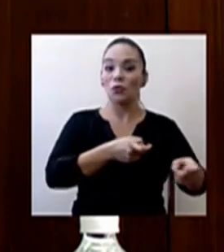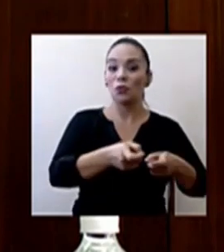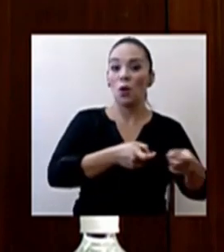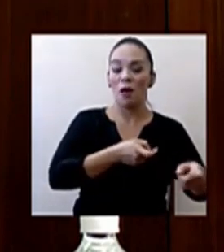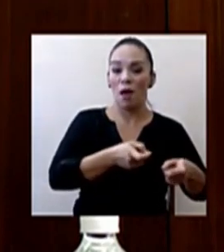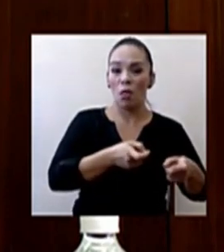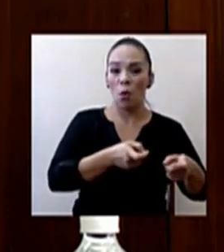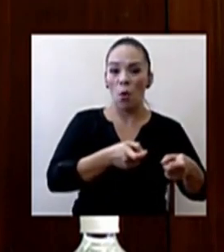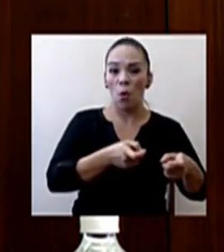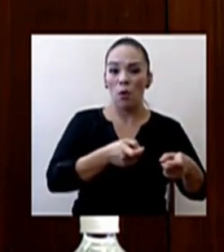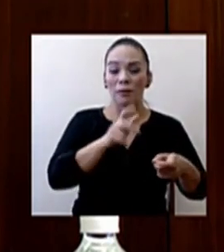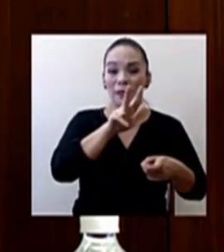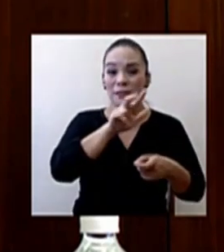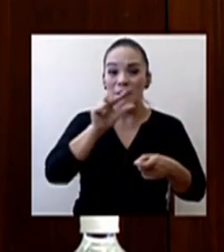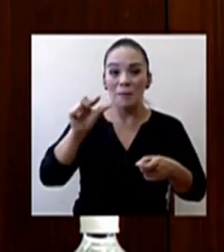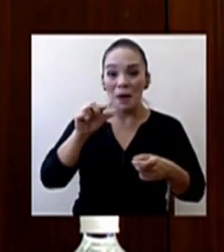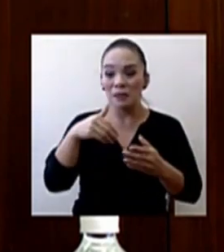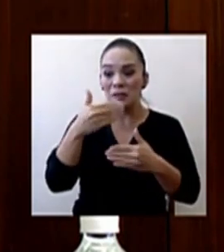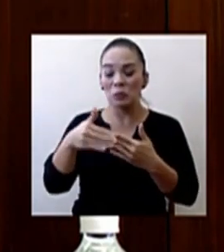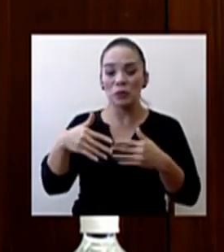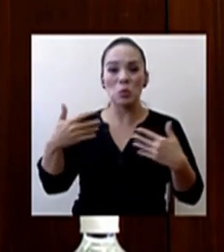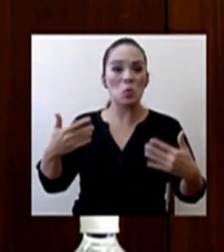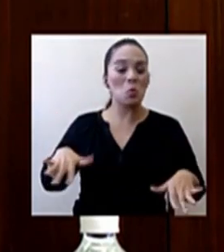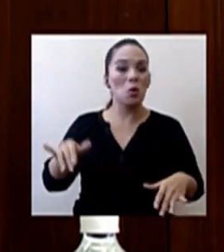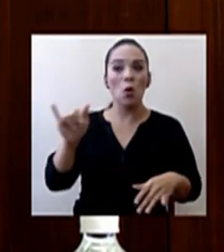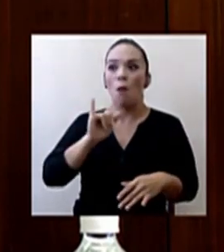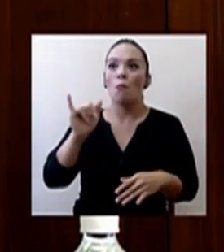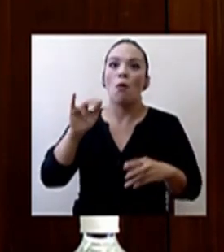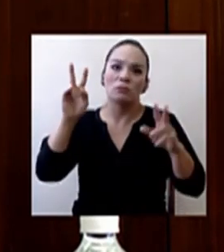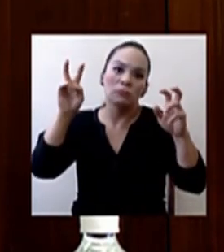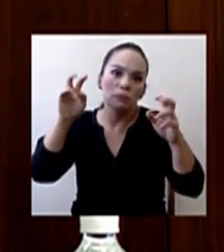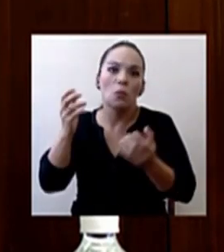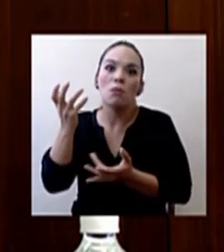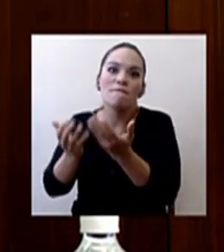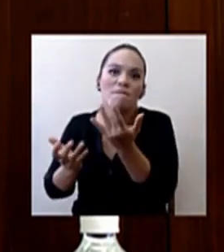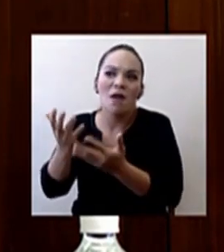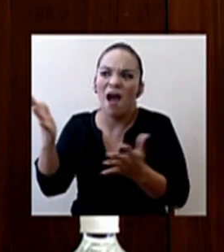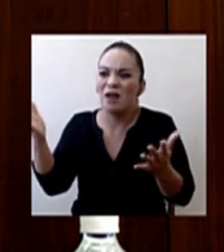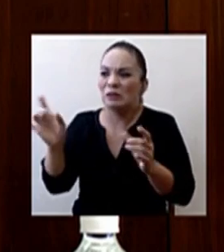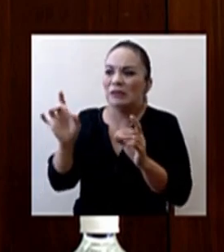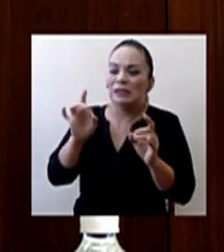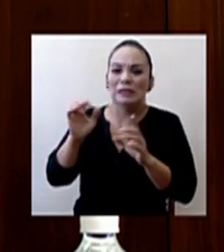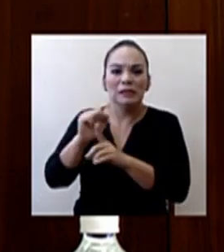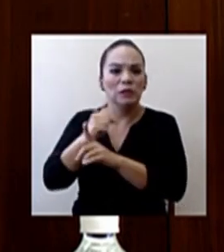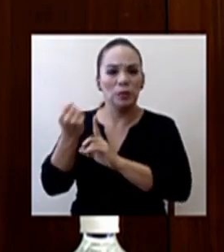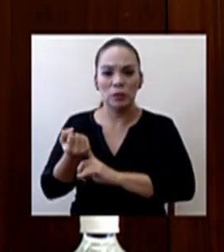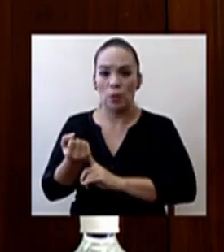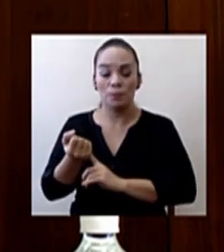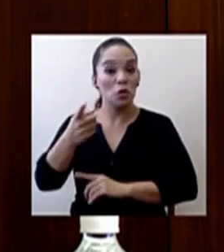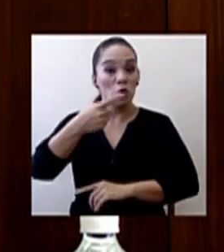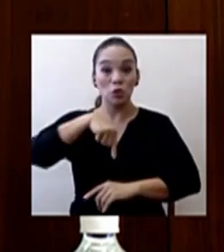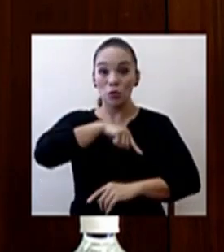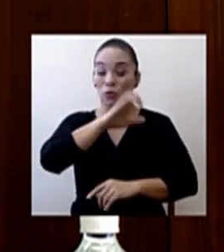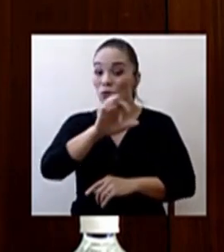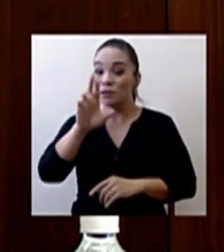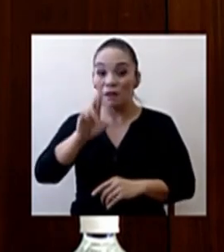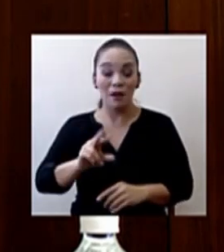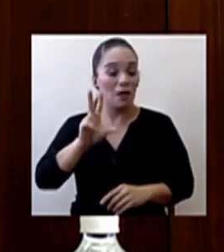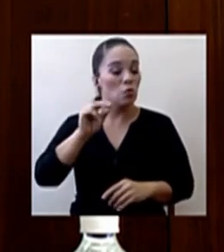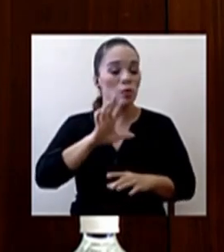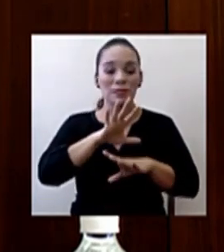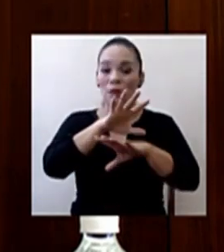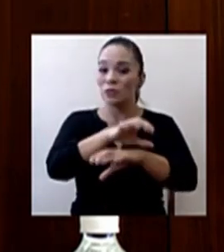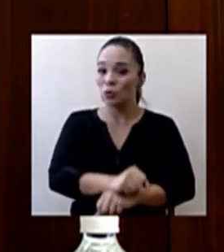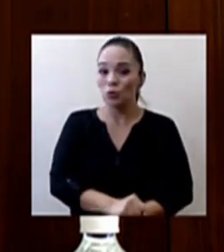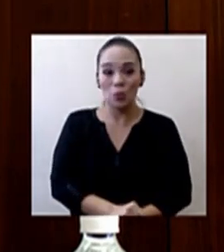a estar en un verdadero infierno. Nosotros no estamos acostumbrados a lo que